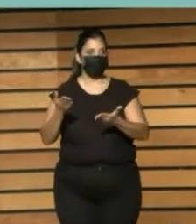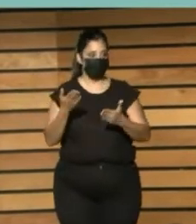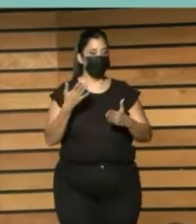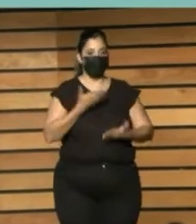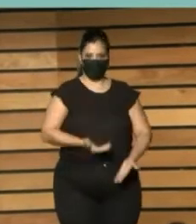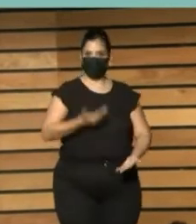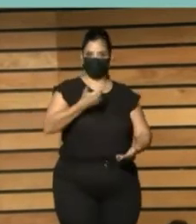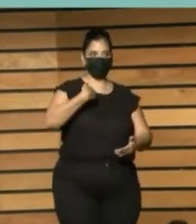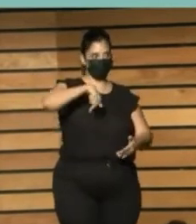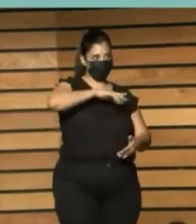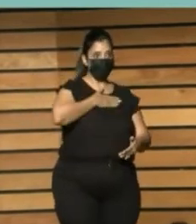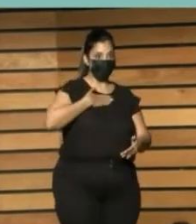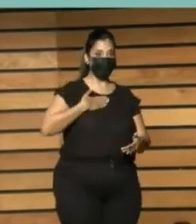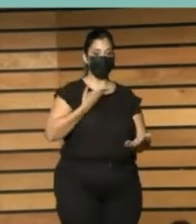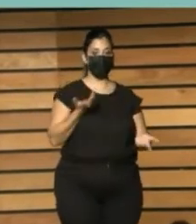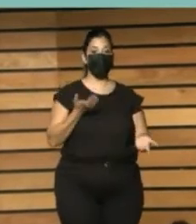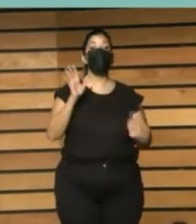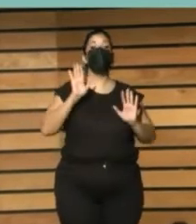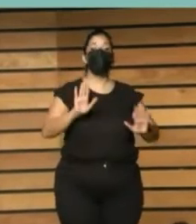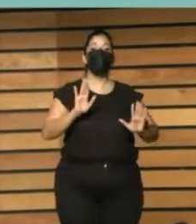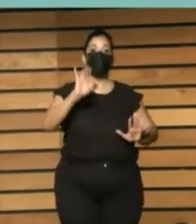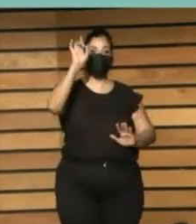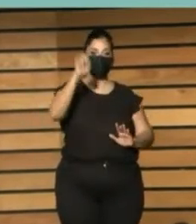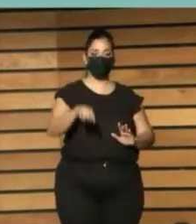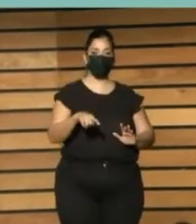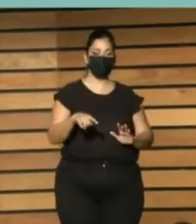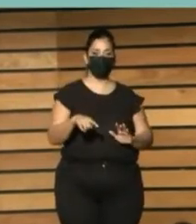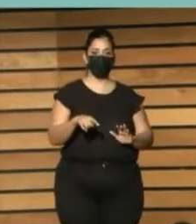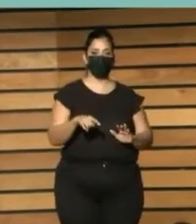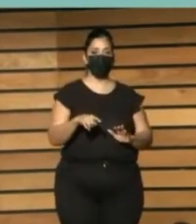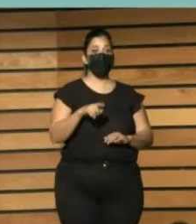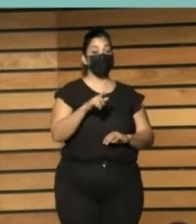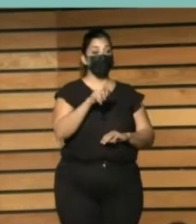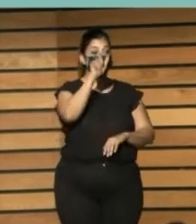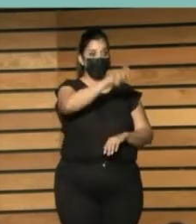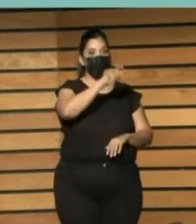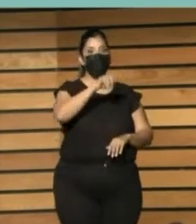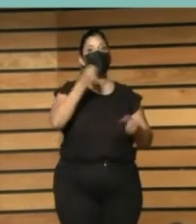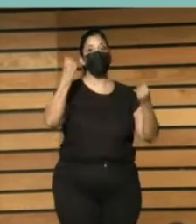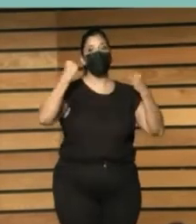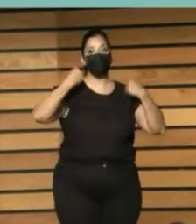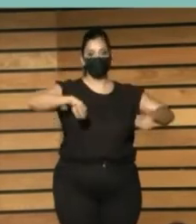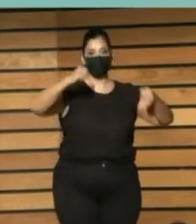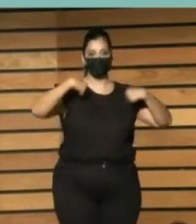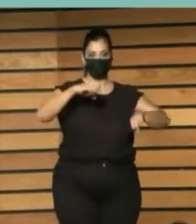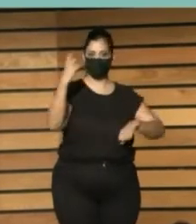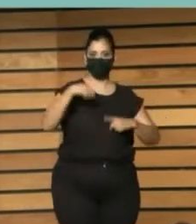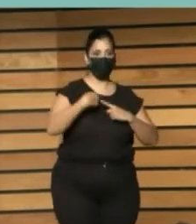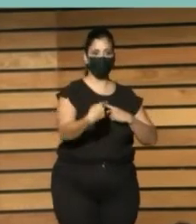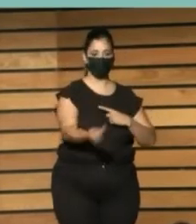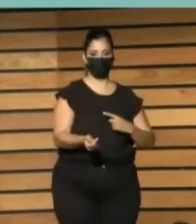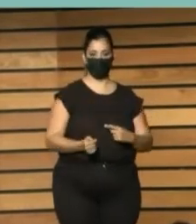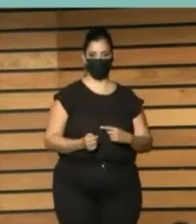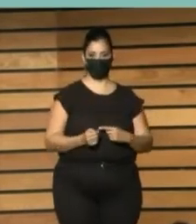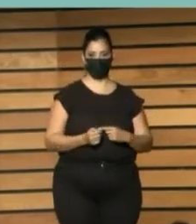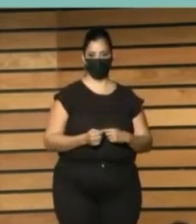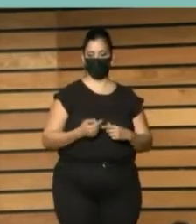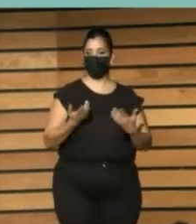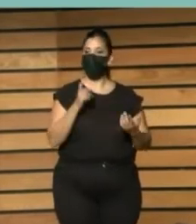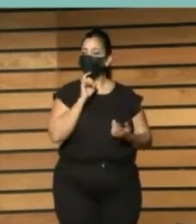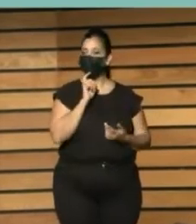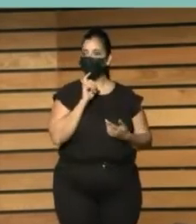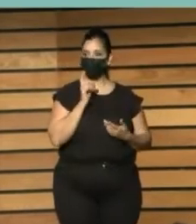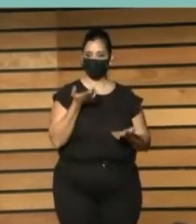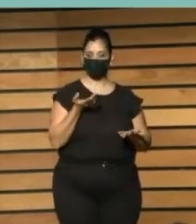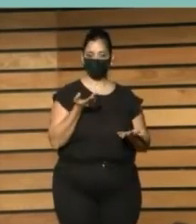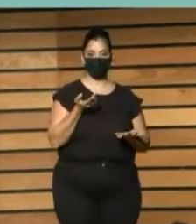pero también son agentes de acción y esto lo hemos querido entender como que tenemos